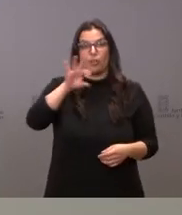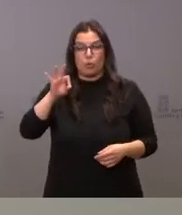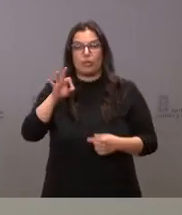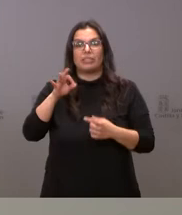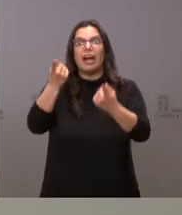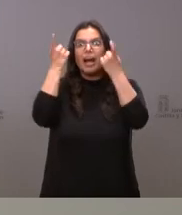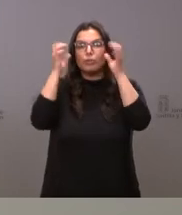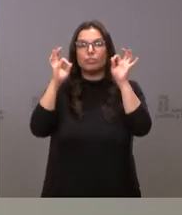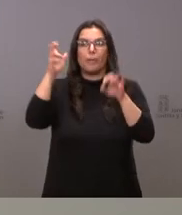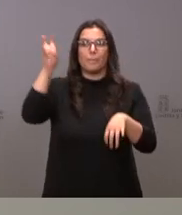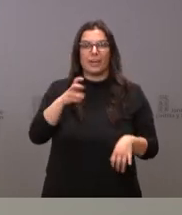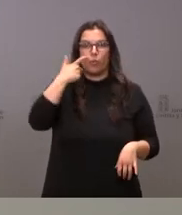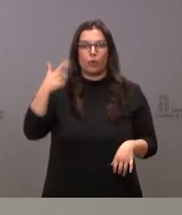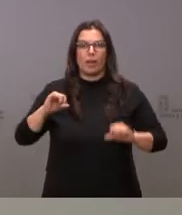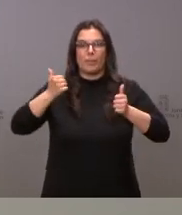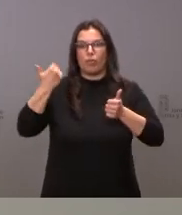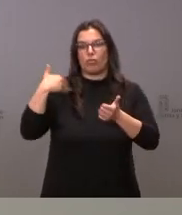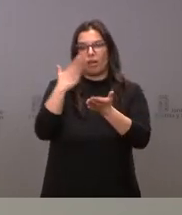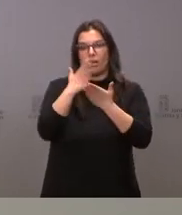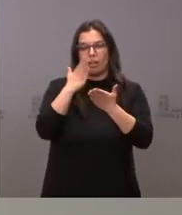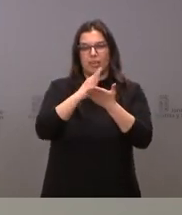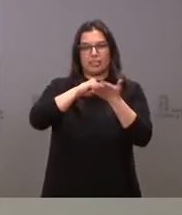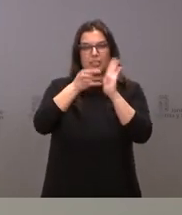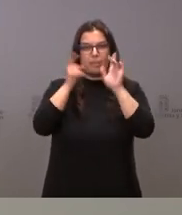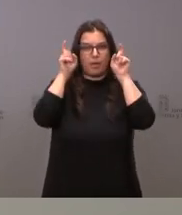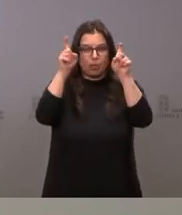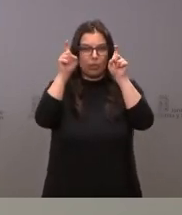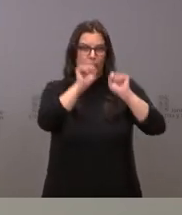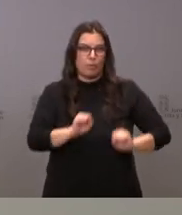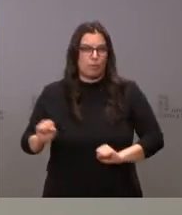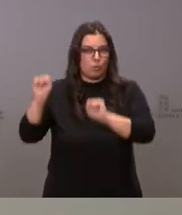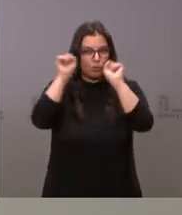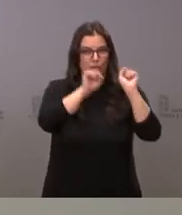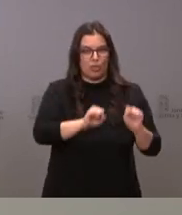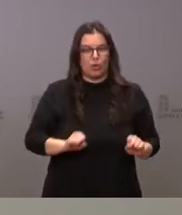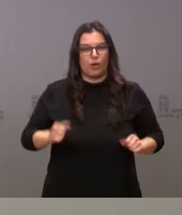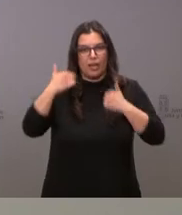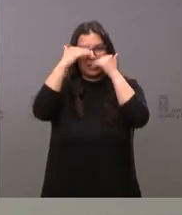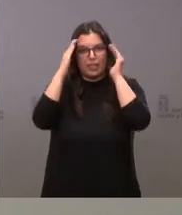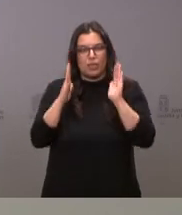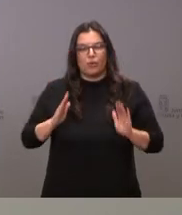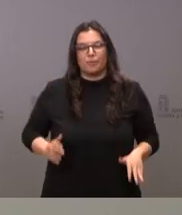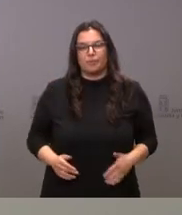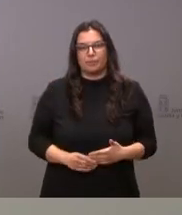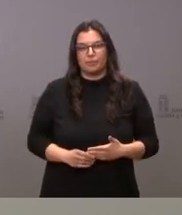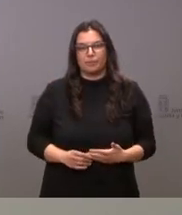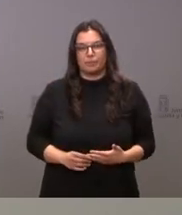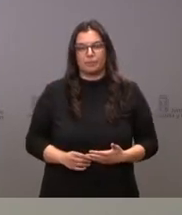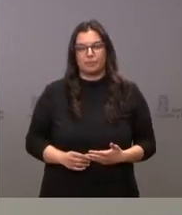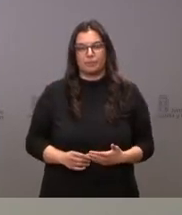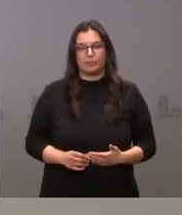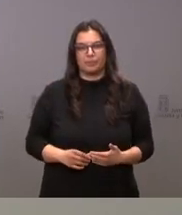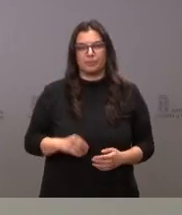ucranianos que se han incorporado ya a la recepción de la atención en el ámbito educativo de nuestra